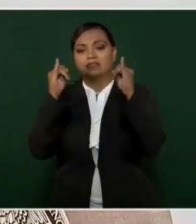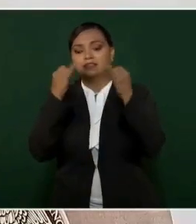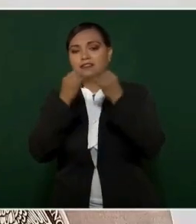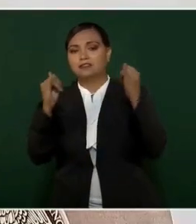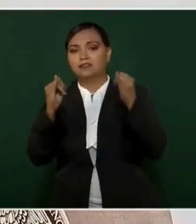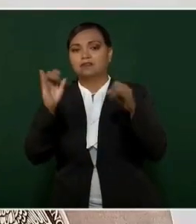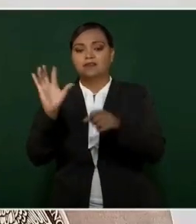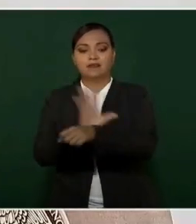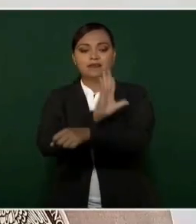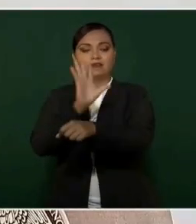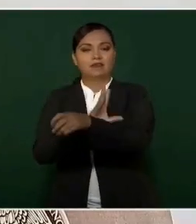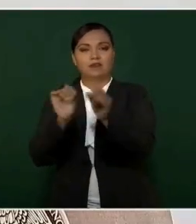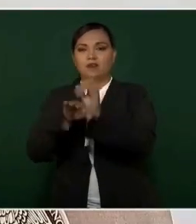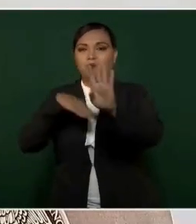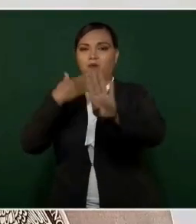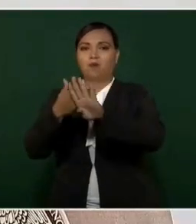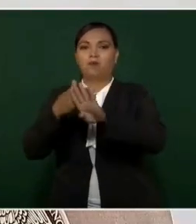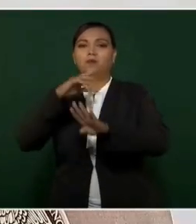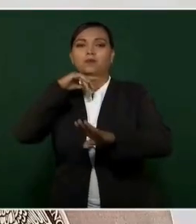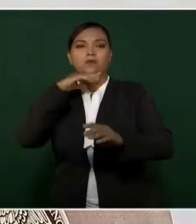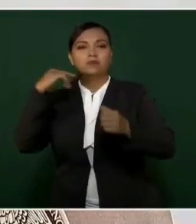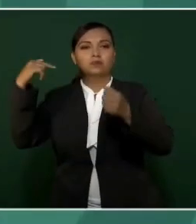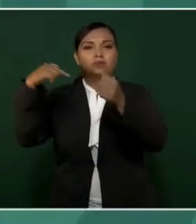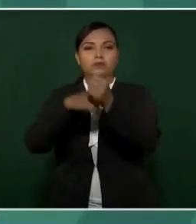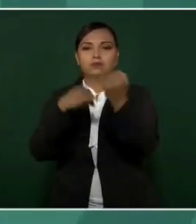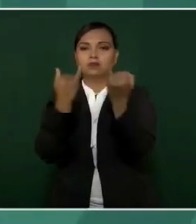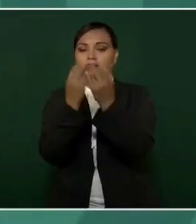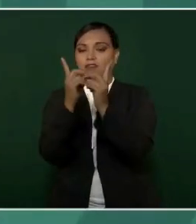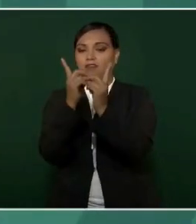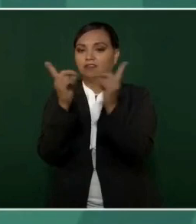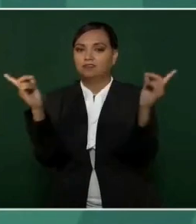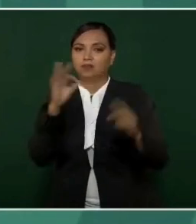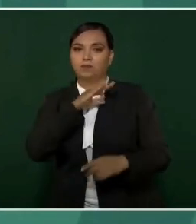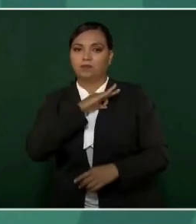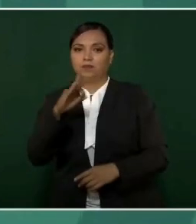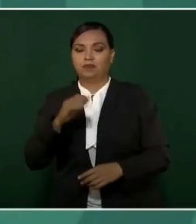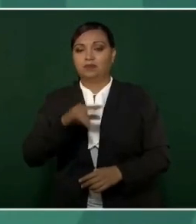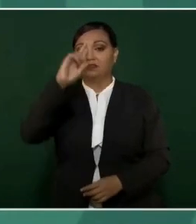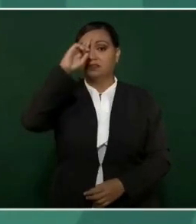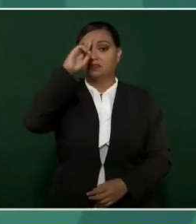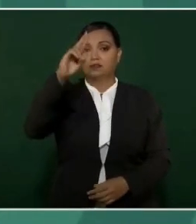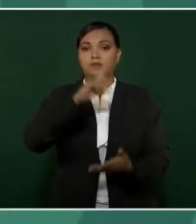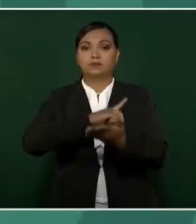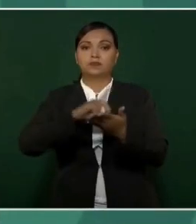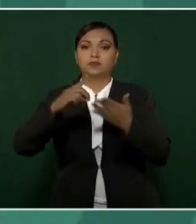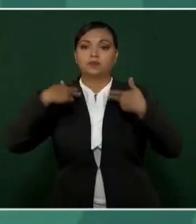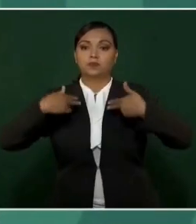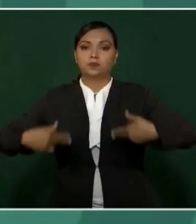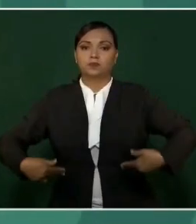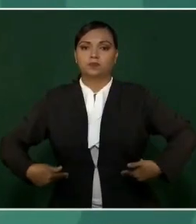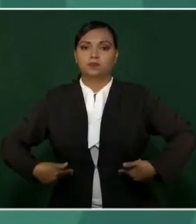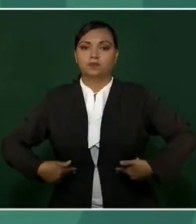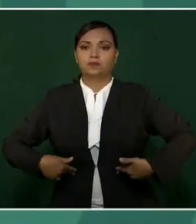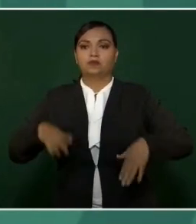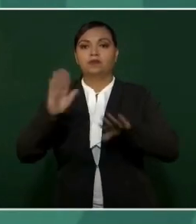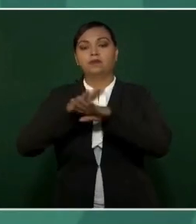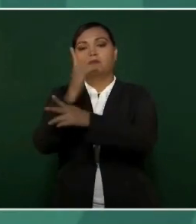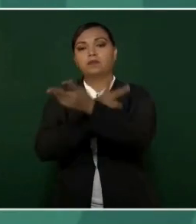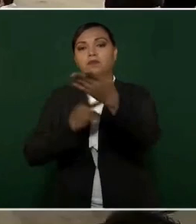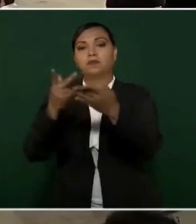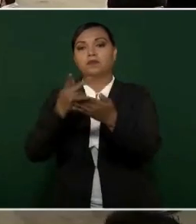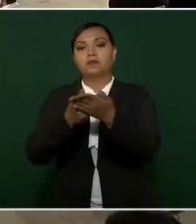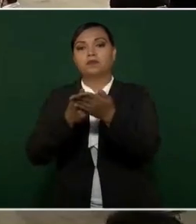combate de la corrupción, de la verdadera división de poderes, del respeto a los derechos humanos, de los programas de